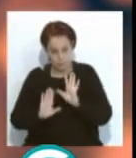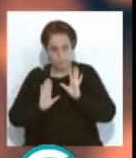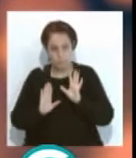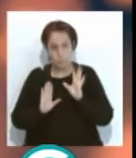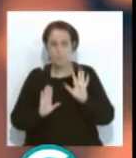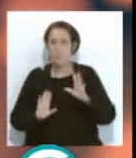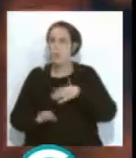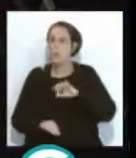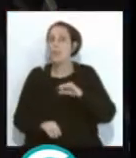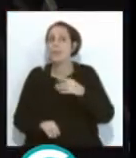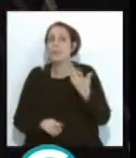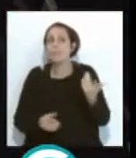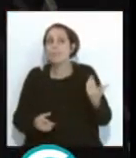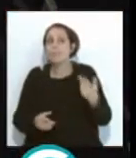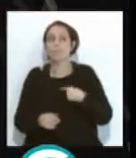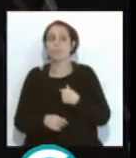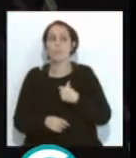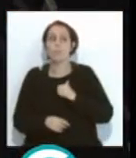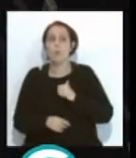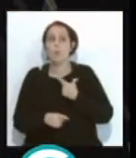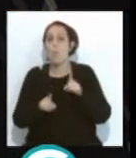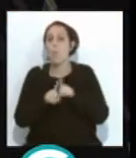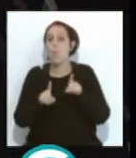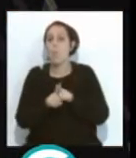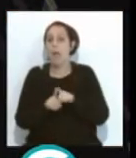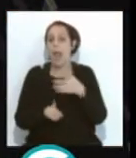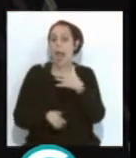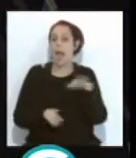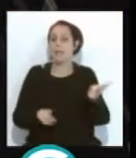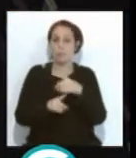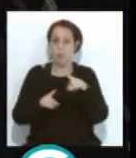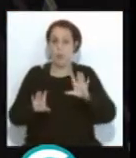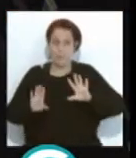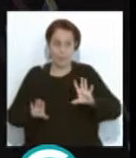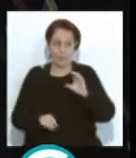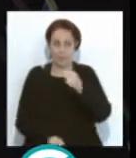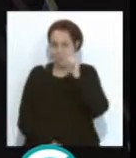pero no tiene una riqueza musical, pero es que es un cuplé, muchacho.